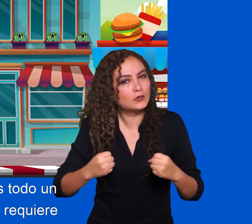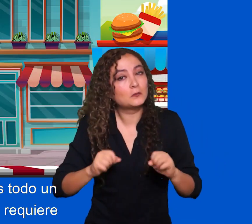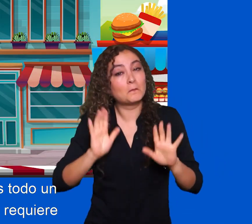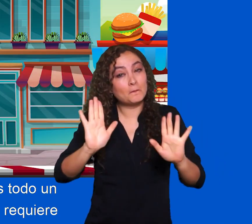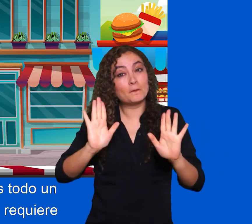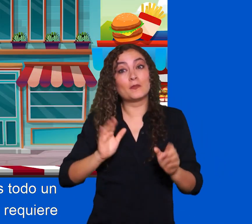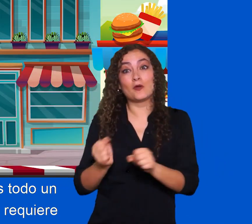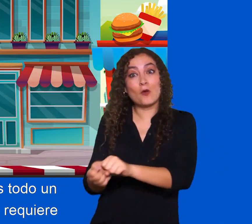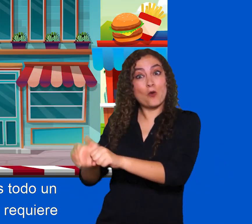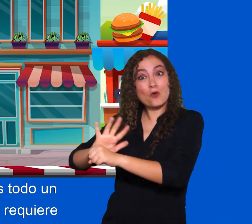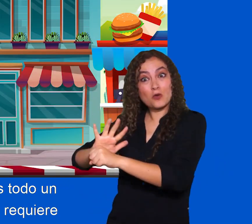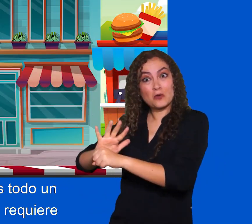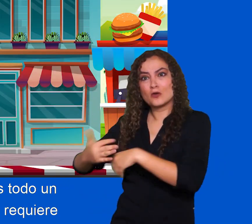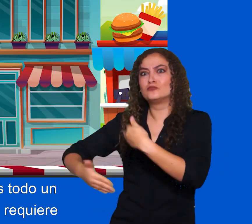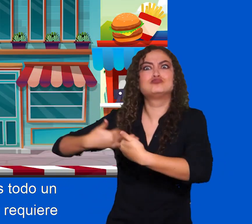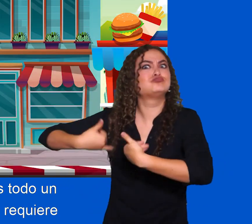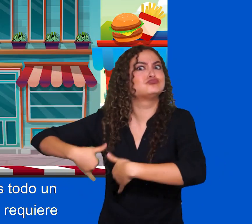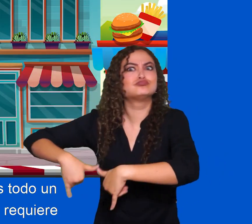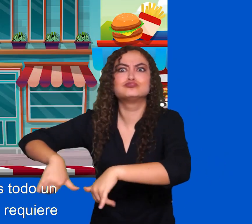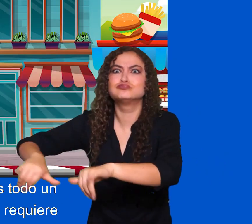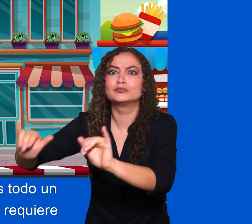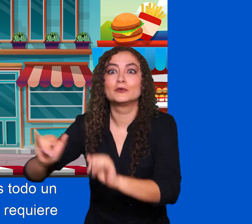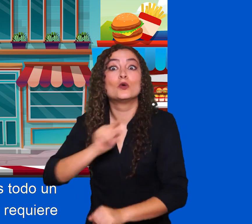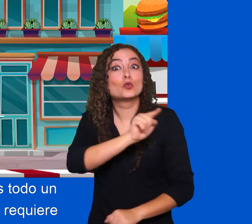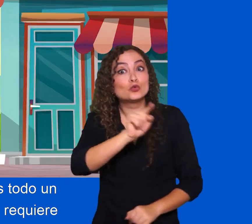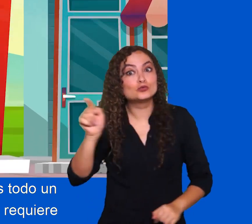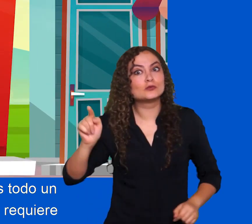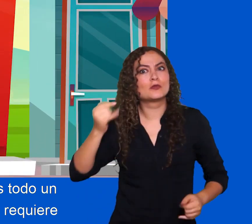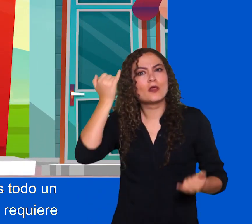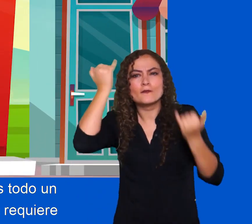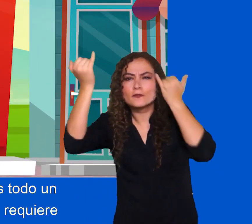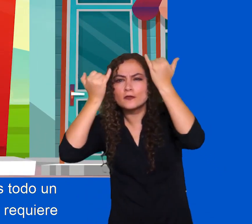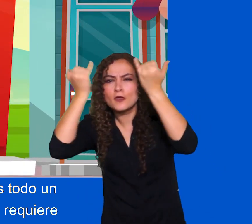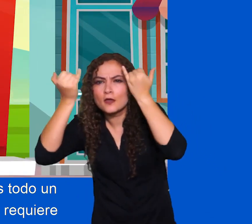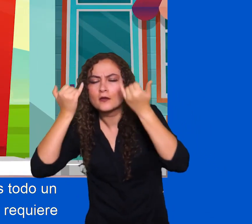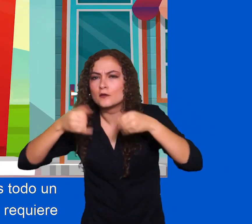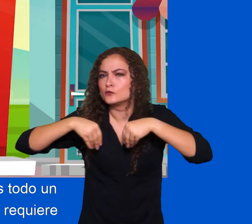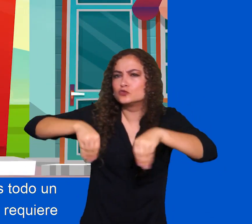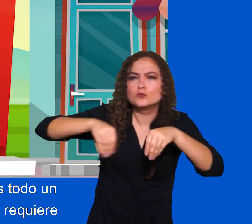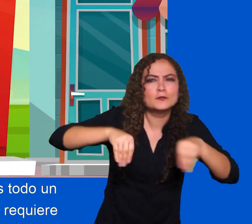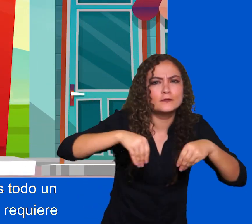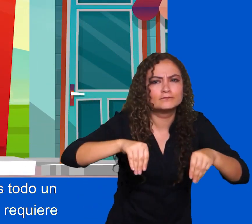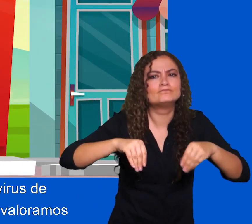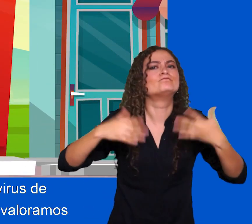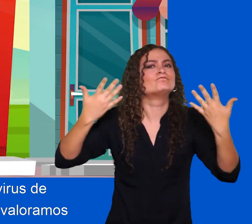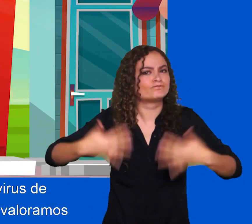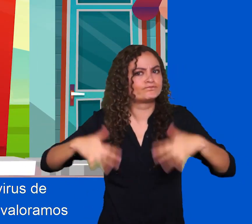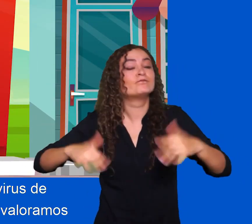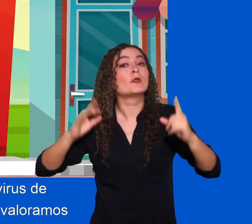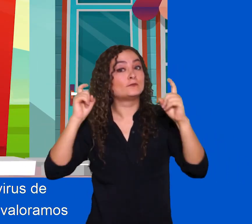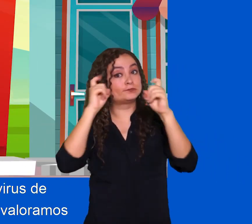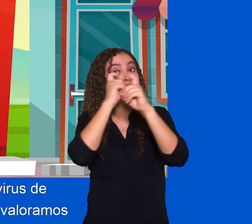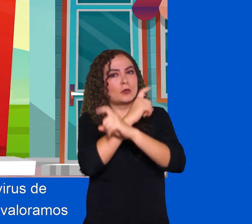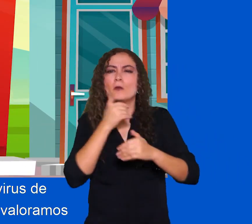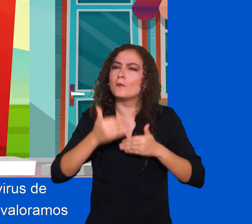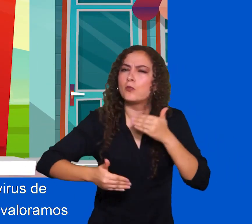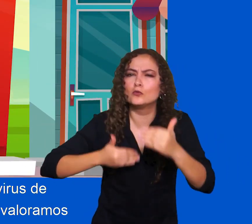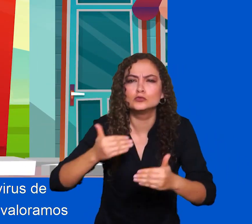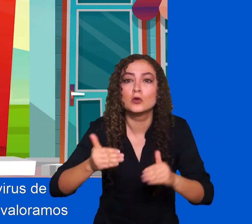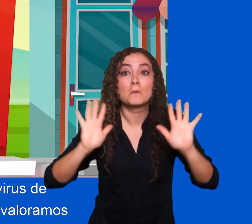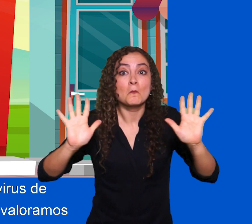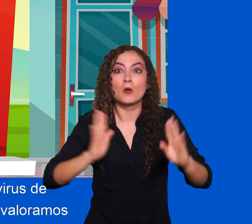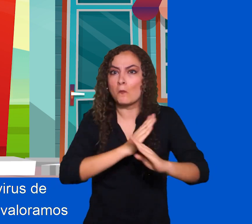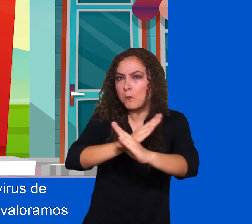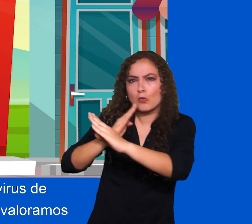Iniciar un emprendimiento o negocio es todo un desafío y hacerlo durante la pandemia requiere ajustes y medidas de control